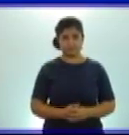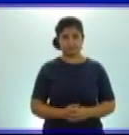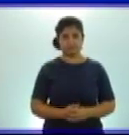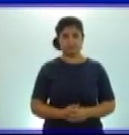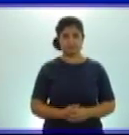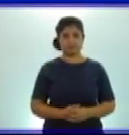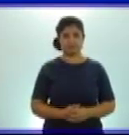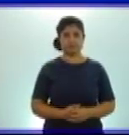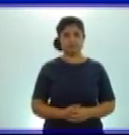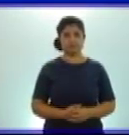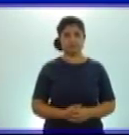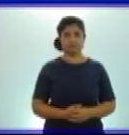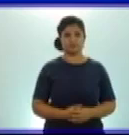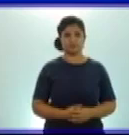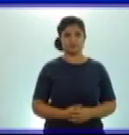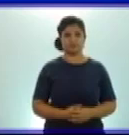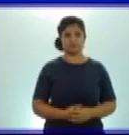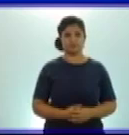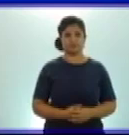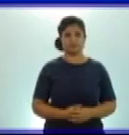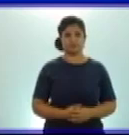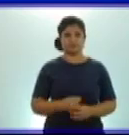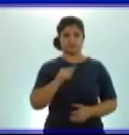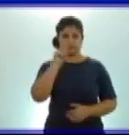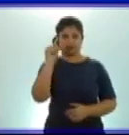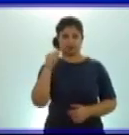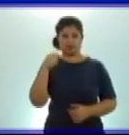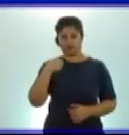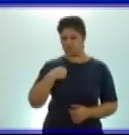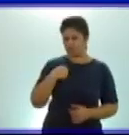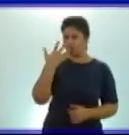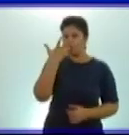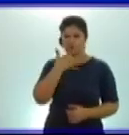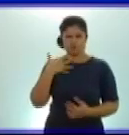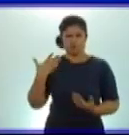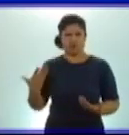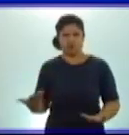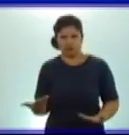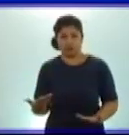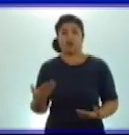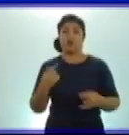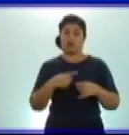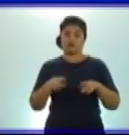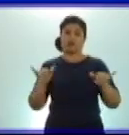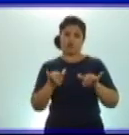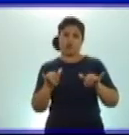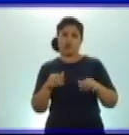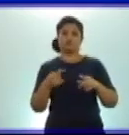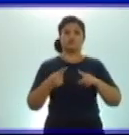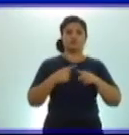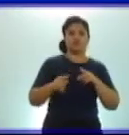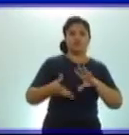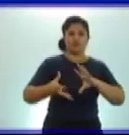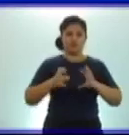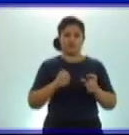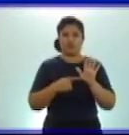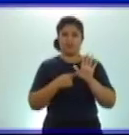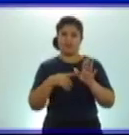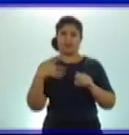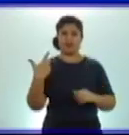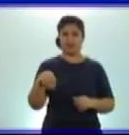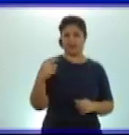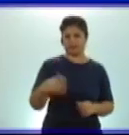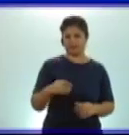¿Quién soy? Miren, esta es otra forma de presentar los ejercicios. Muy bonito este ejercicio.